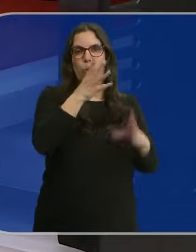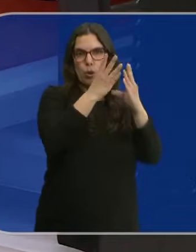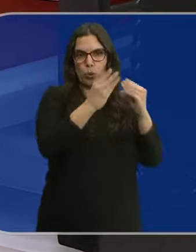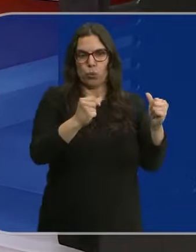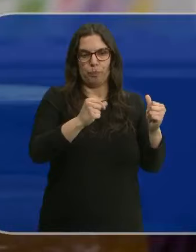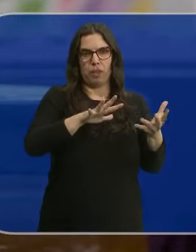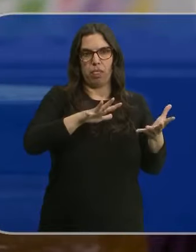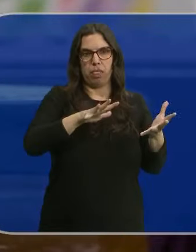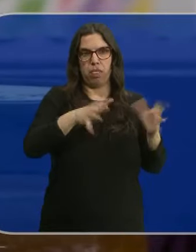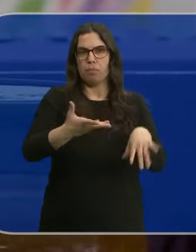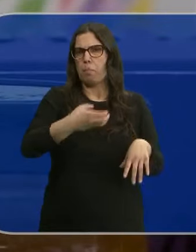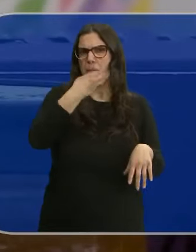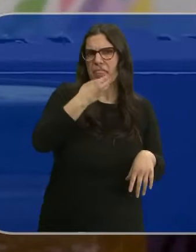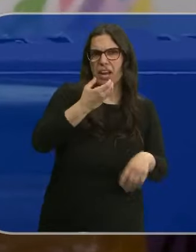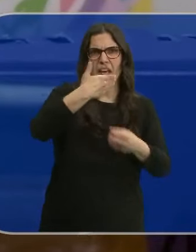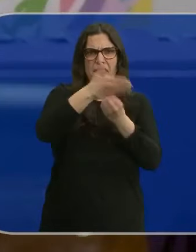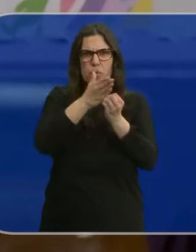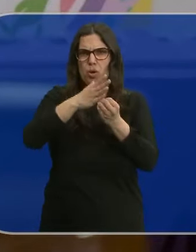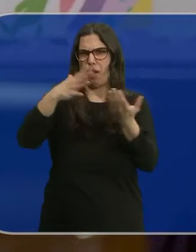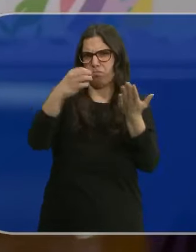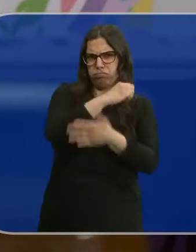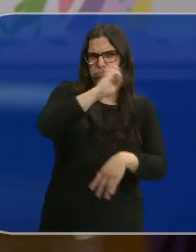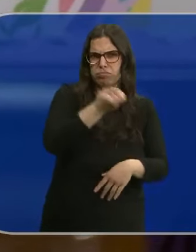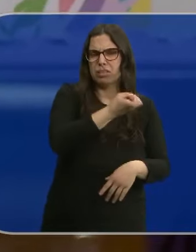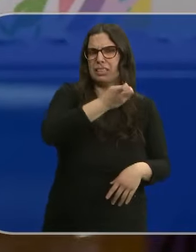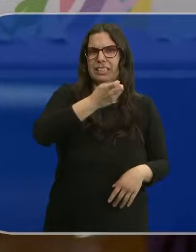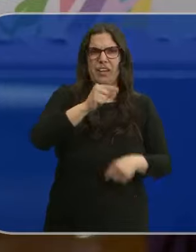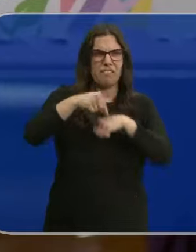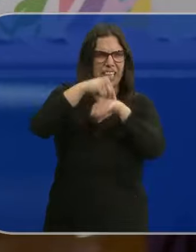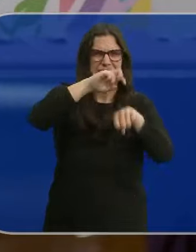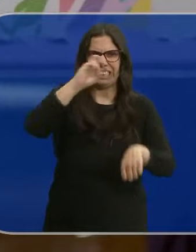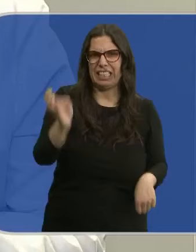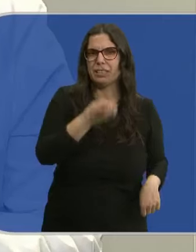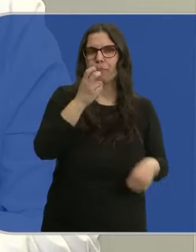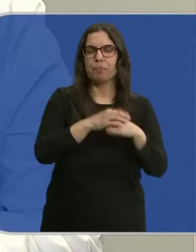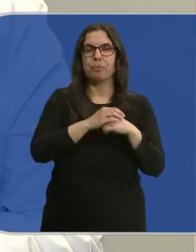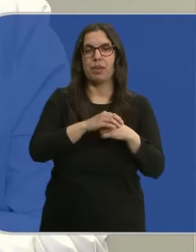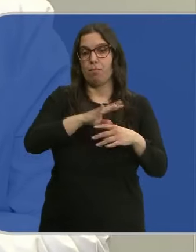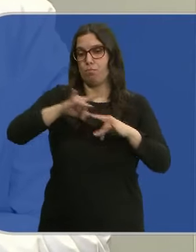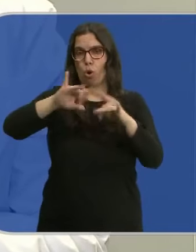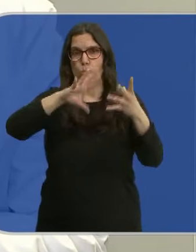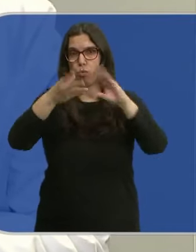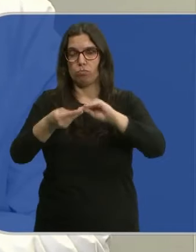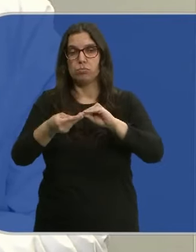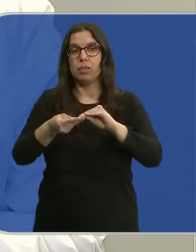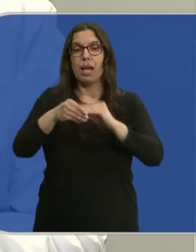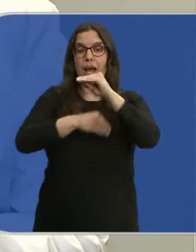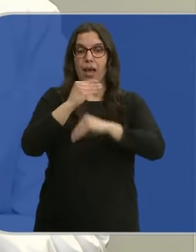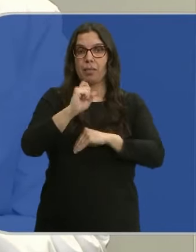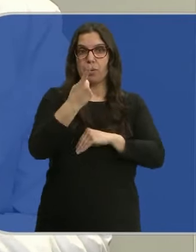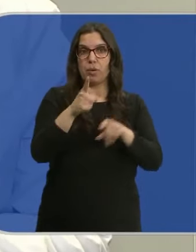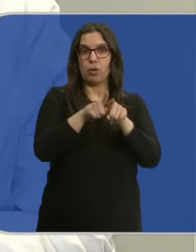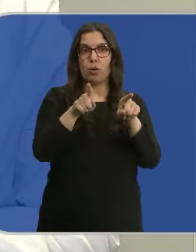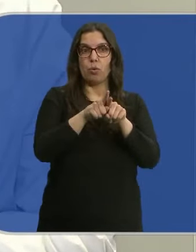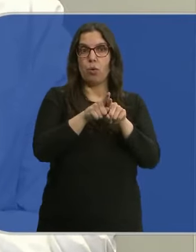Convierte en polvo desde manzanas hasta cebollas, pero también moras o fresas. Pero hacerlo además a partir de materia prima, que es